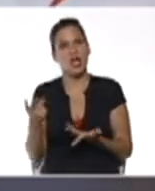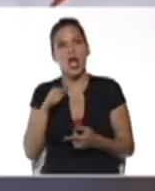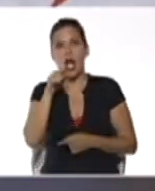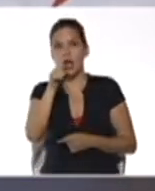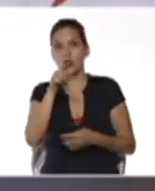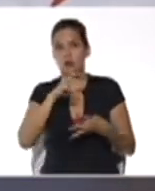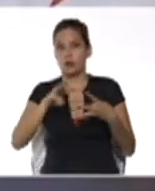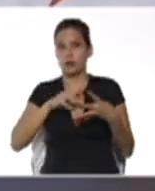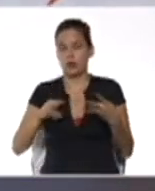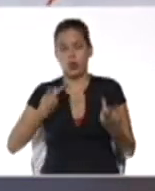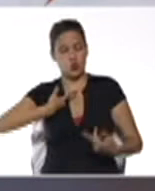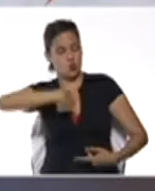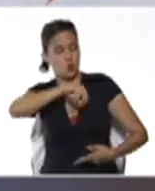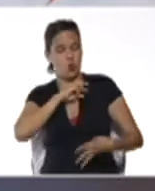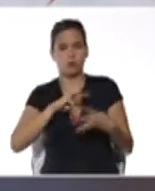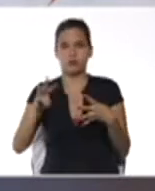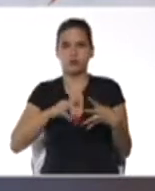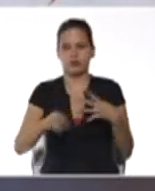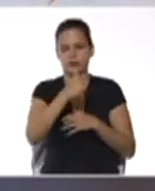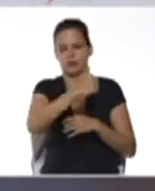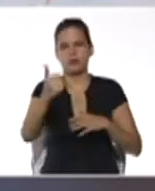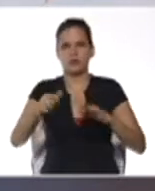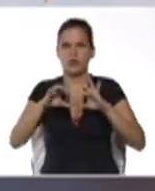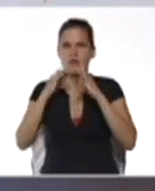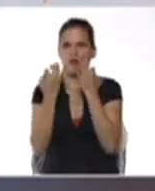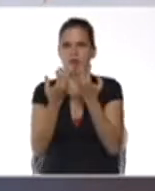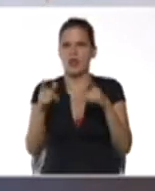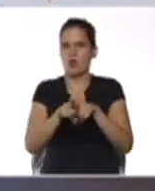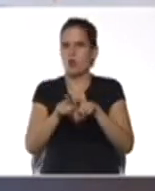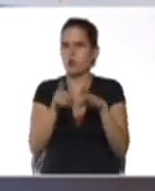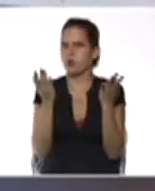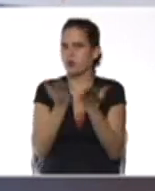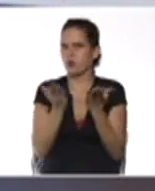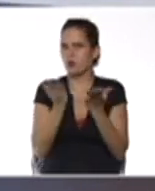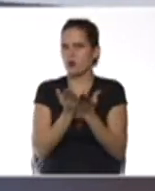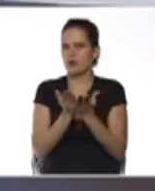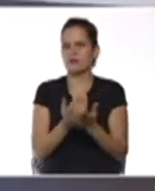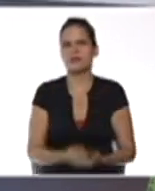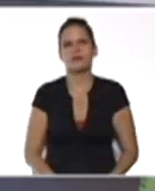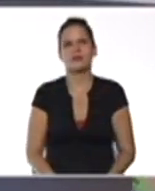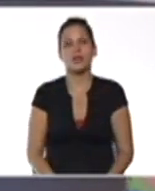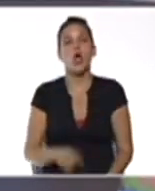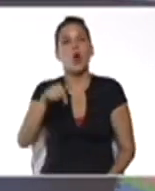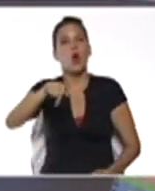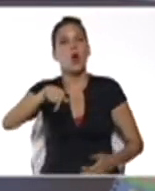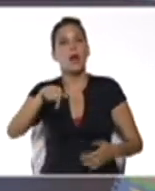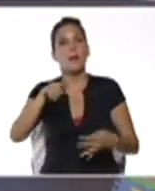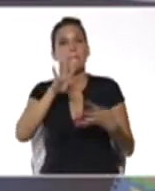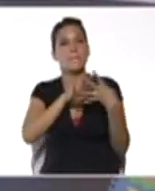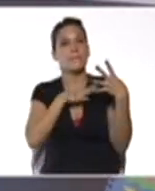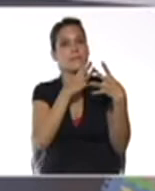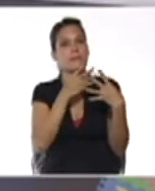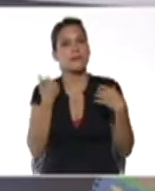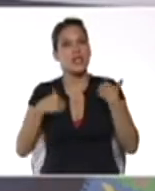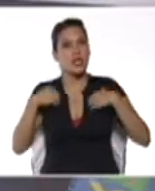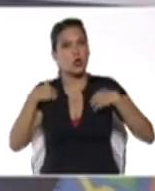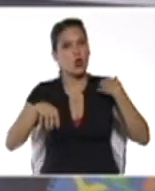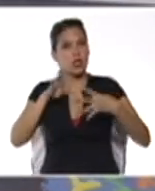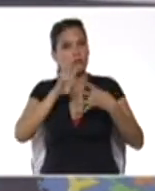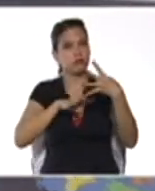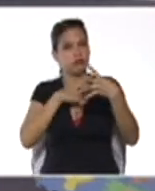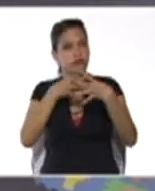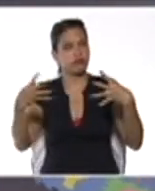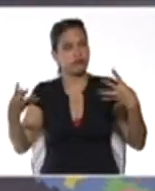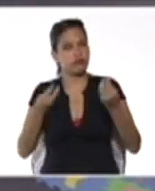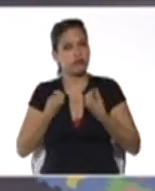programa, nuestro programa Cada Familia, una escuela. Hoy miércoles de Matemáticas